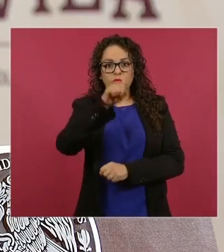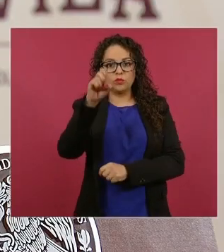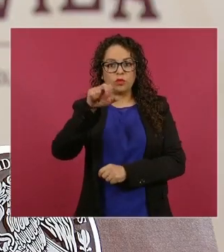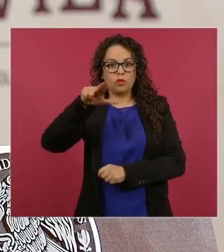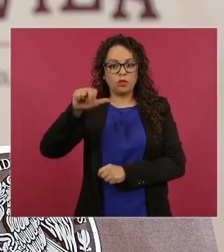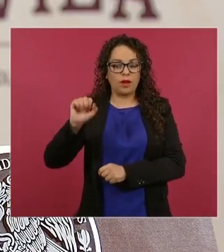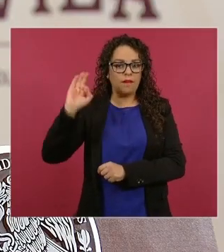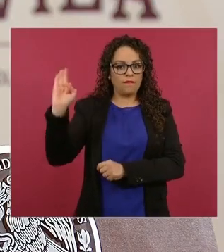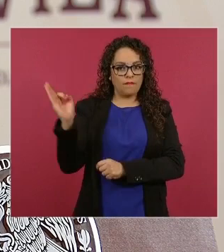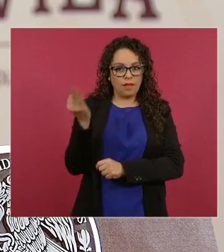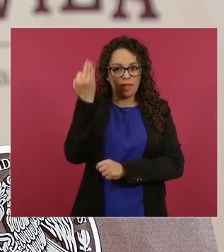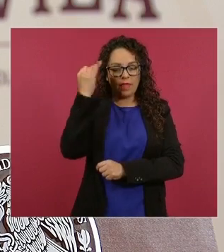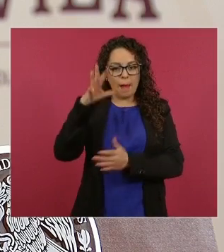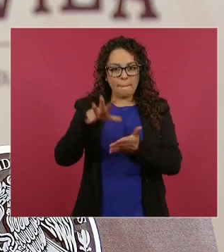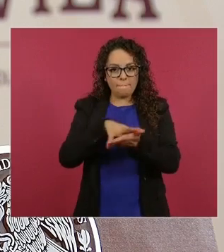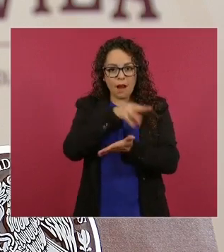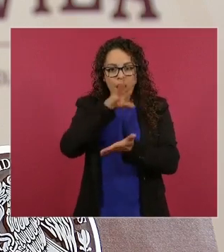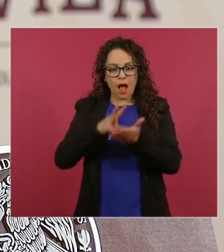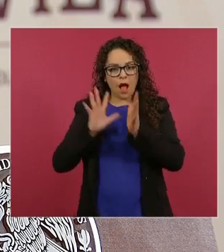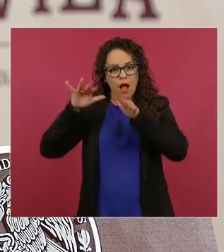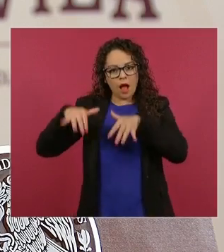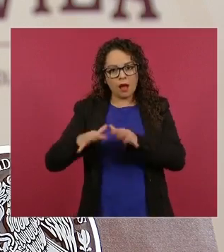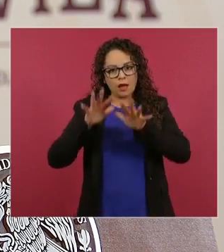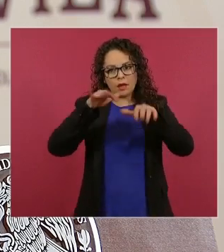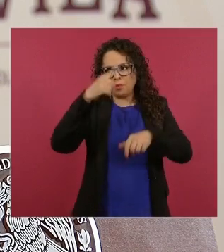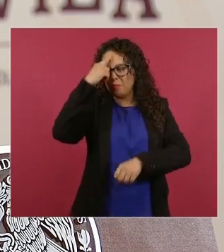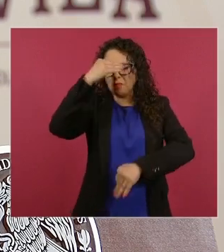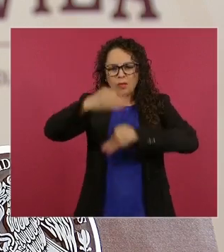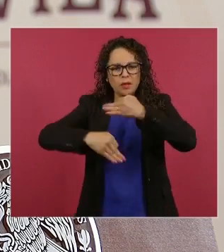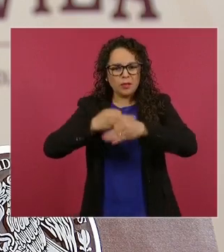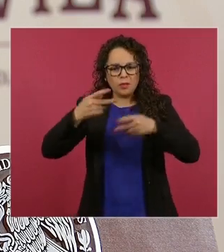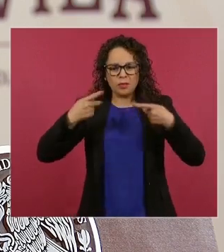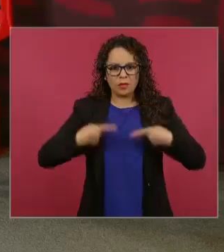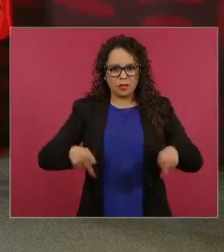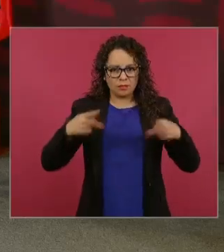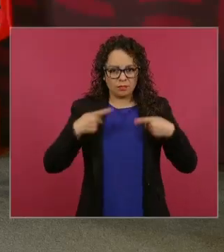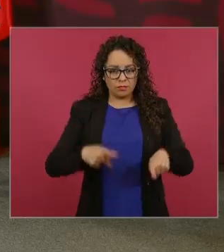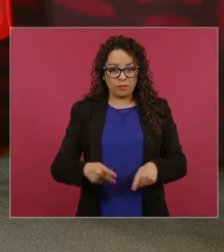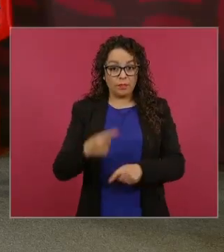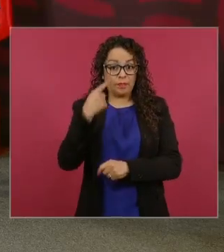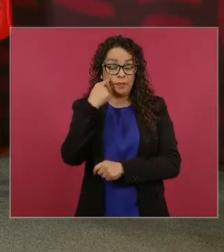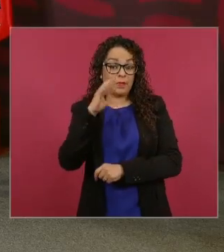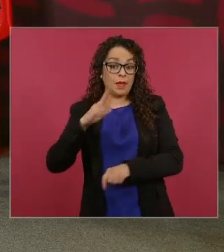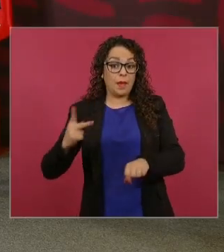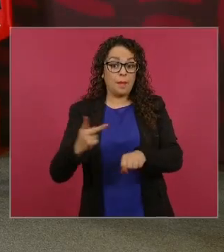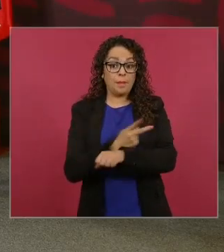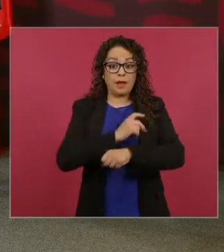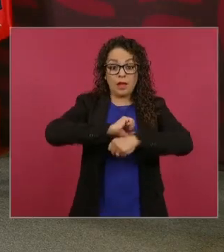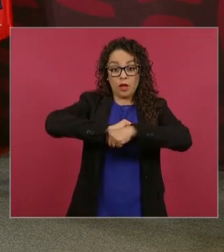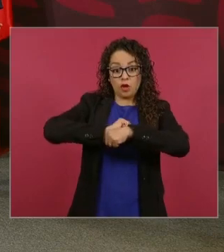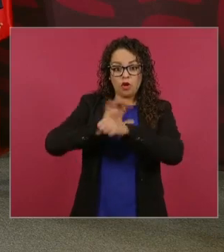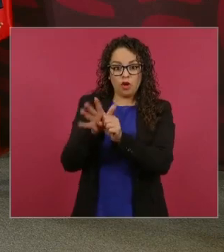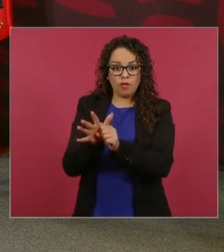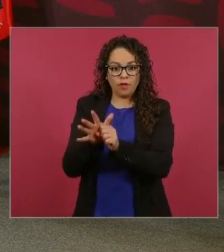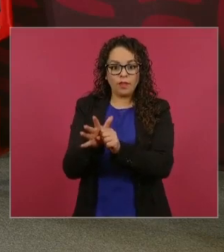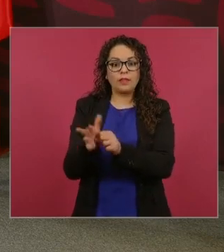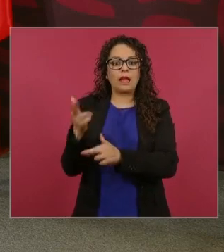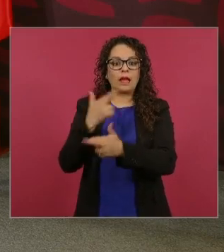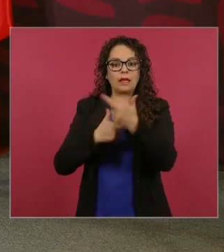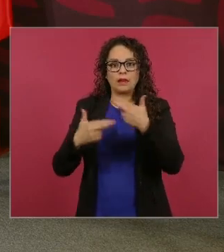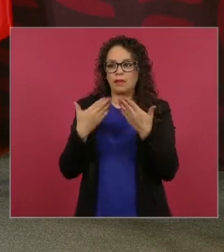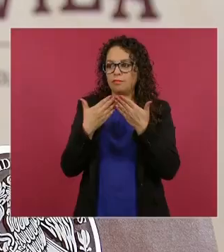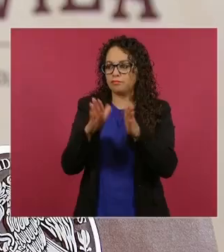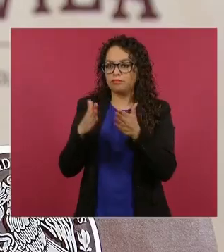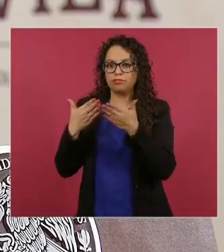para todos. También el turismo, después de la emergencia por COVID, hemos regresado a los espacios abiertos, subimos de 1